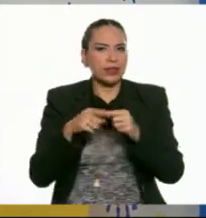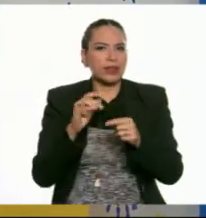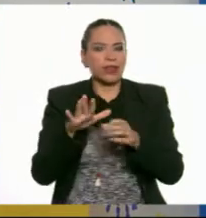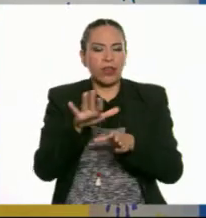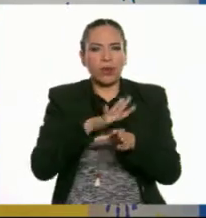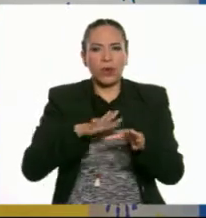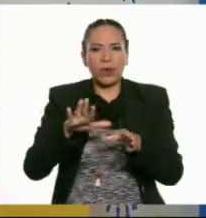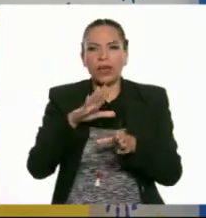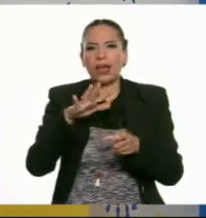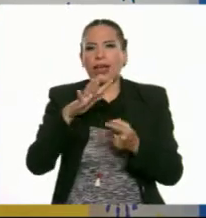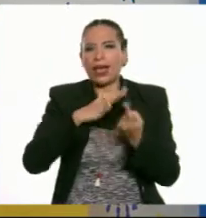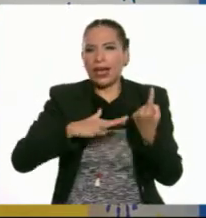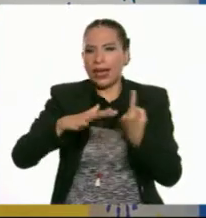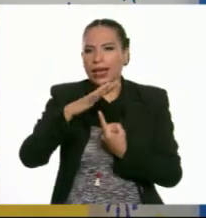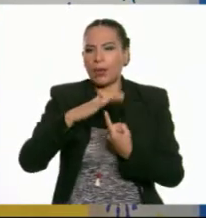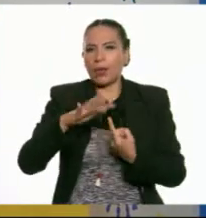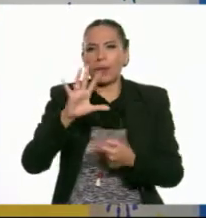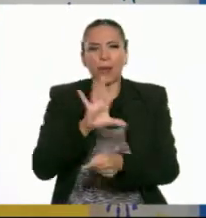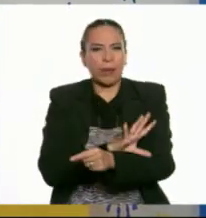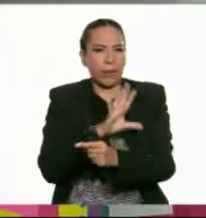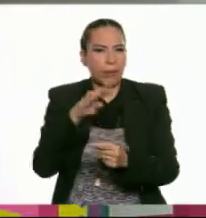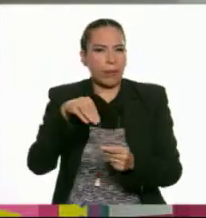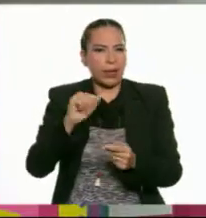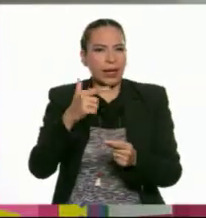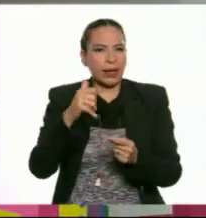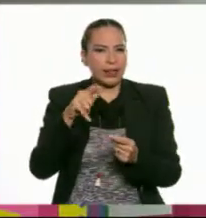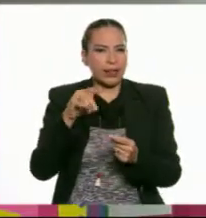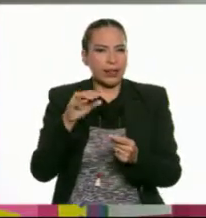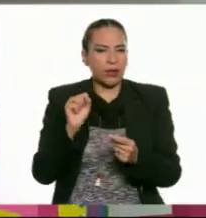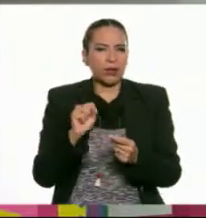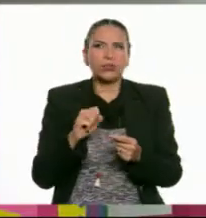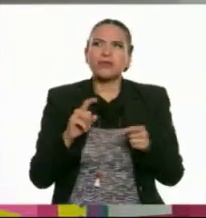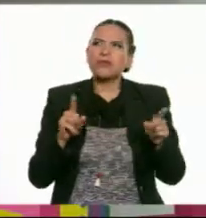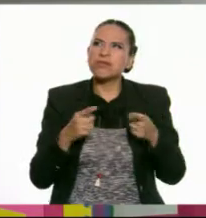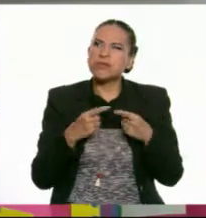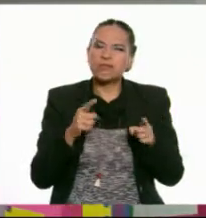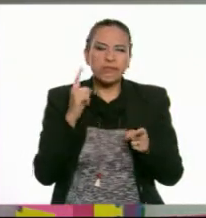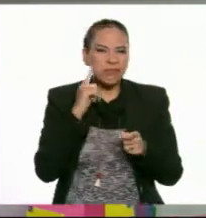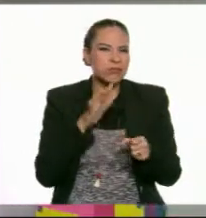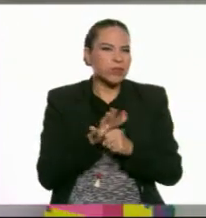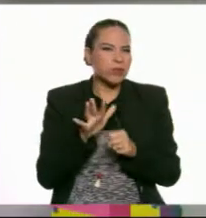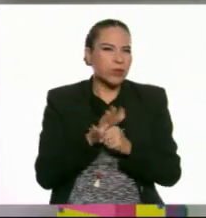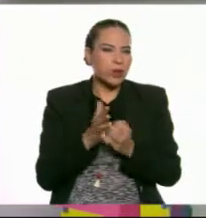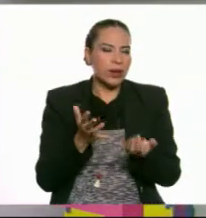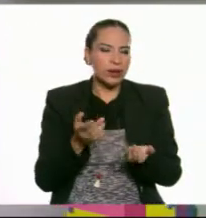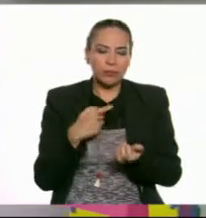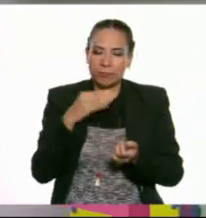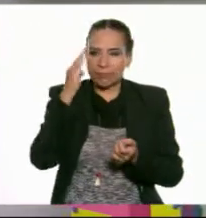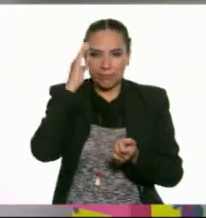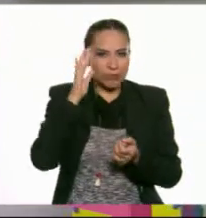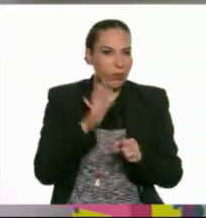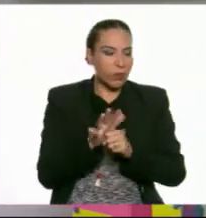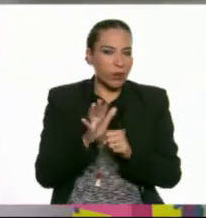magnéticos? Ah, ¿algún instrumento que hayamos Si te ocurre, te doy una pista. Este instrumento